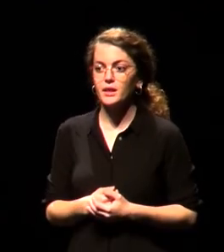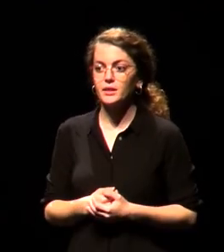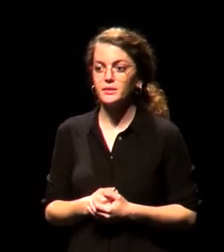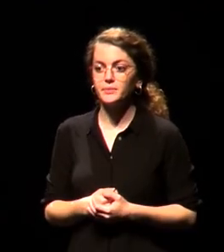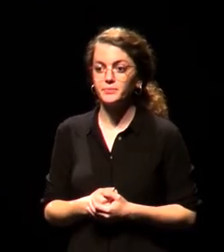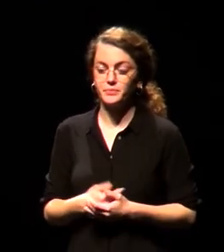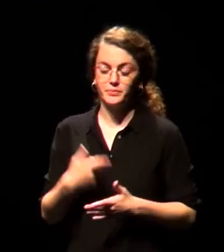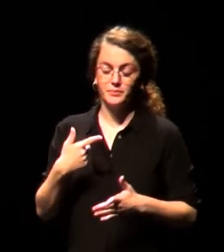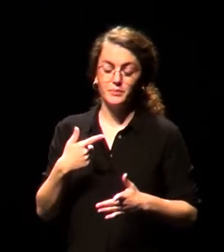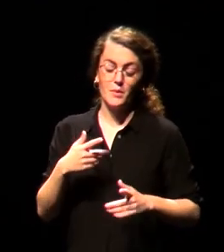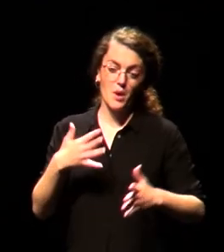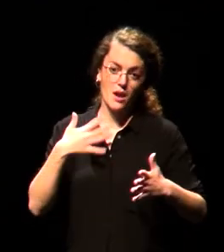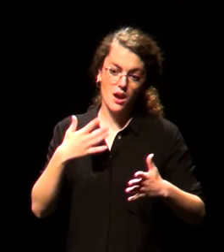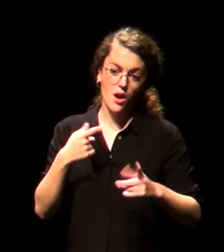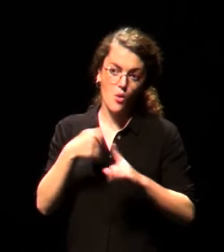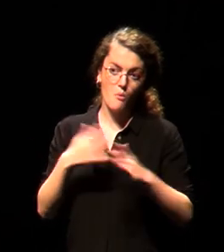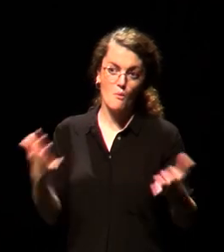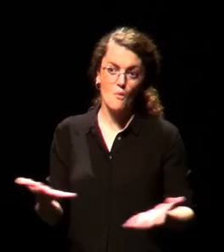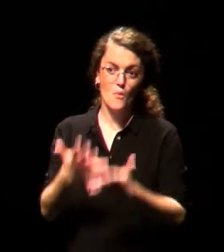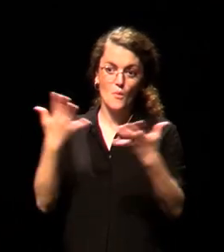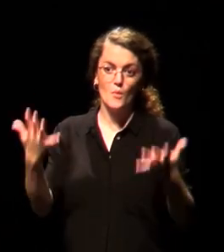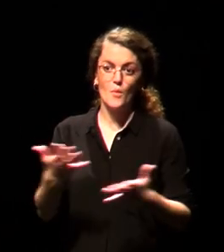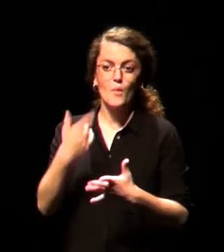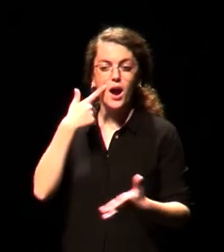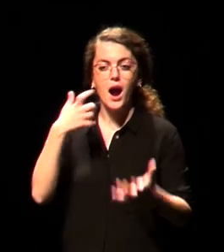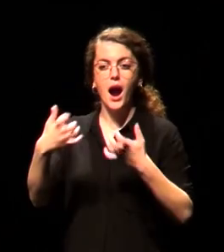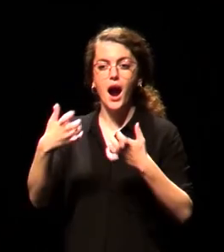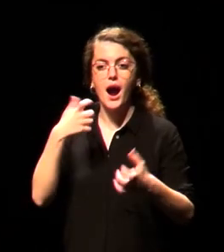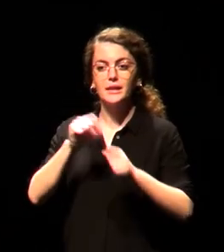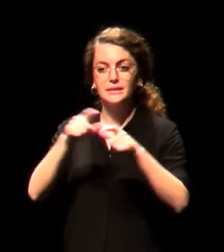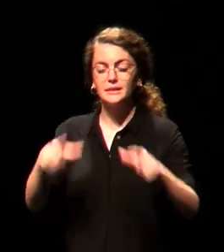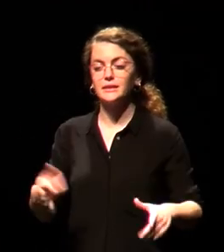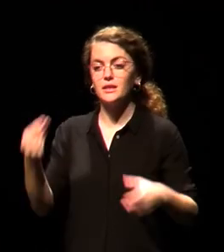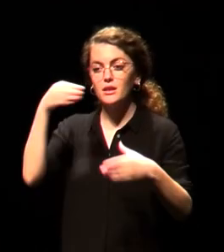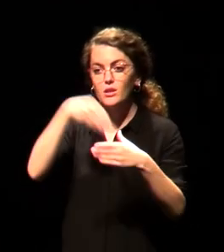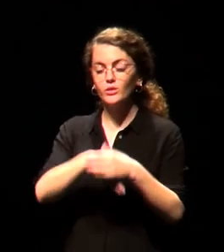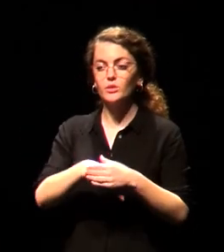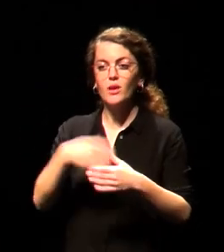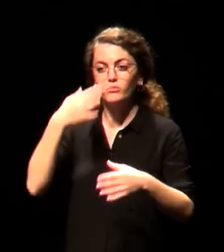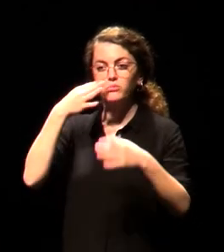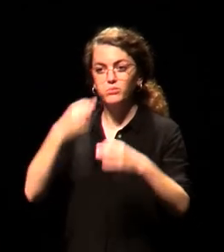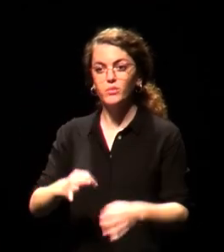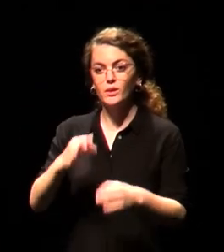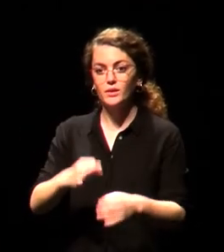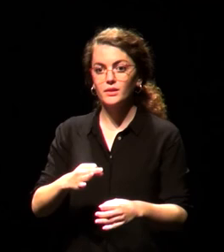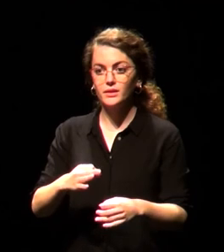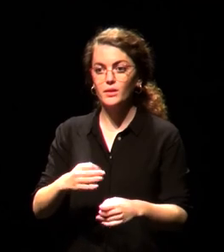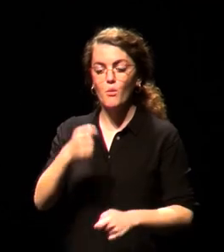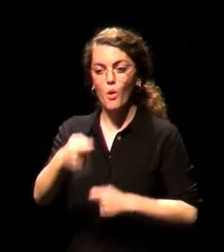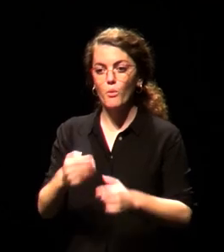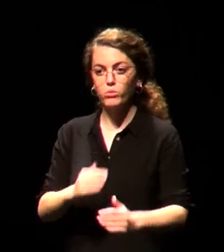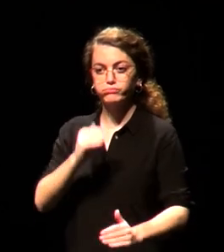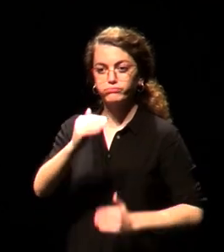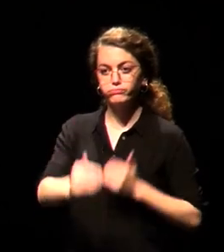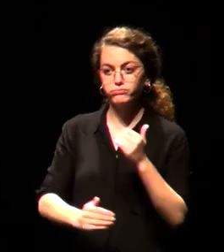artes escénicas inclusivas en toda España sigan siendo una realidad y avancen mucho más, porque buena falta hace y esto es una